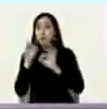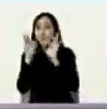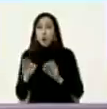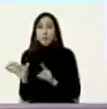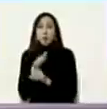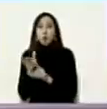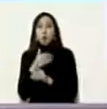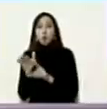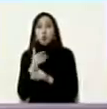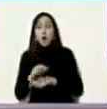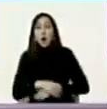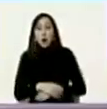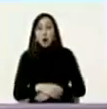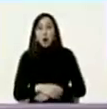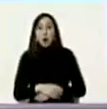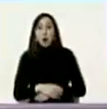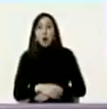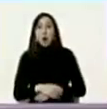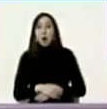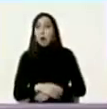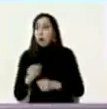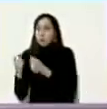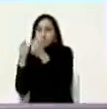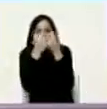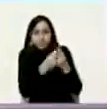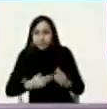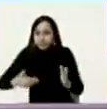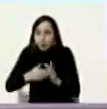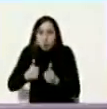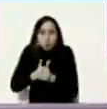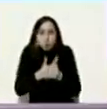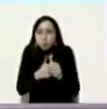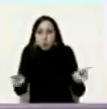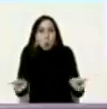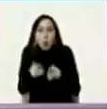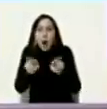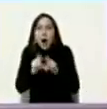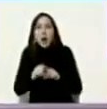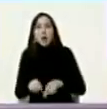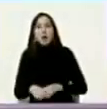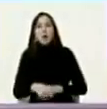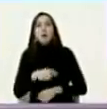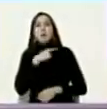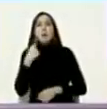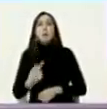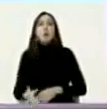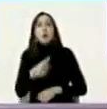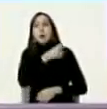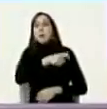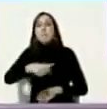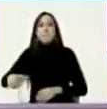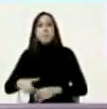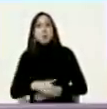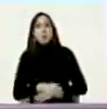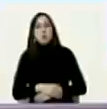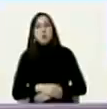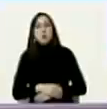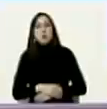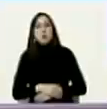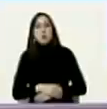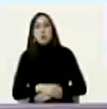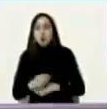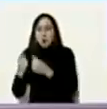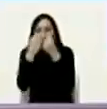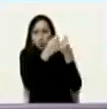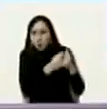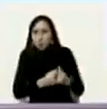un cuerpo económico torturado perseguido para que muriera y la economía venezolana no